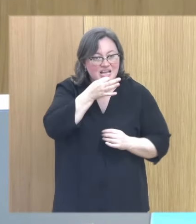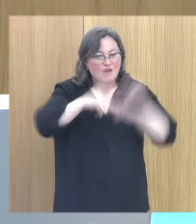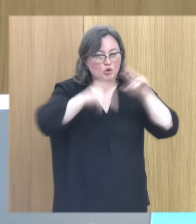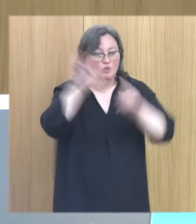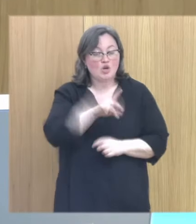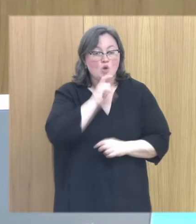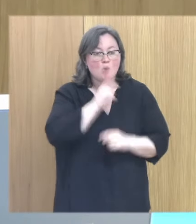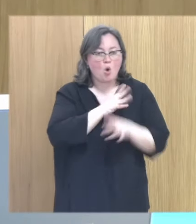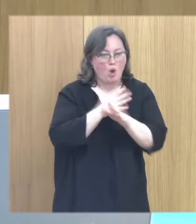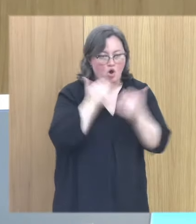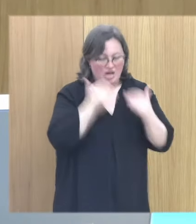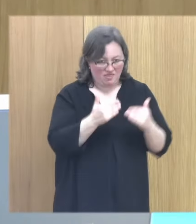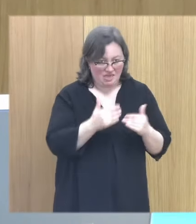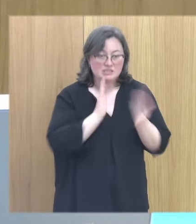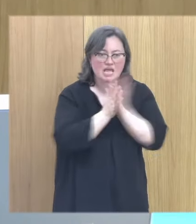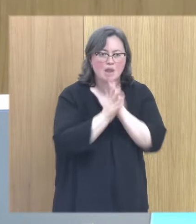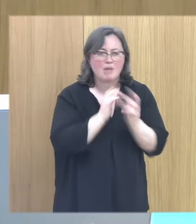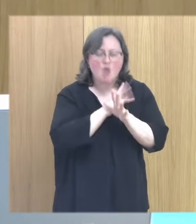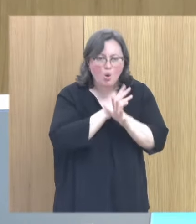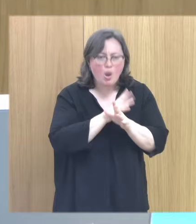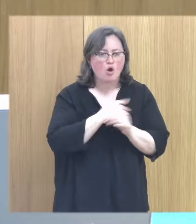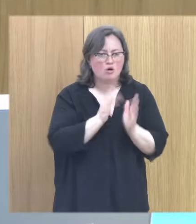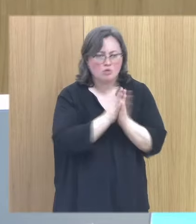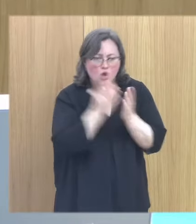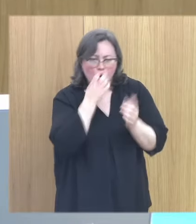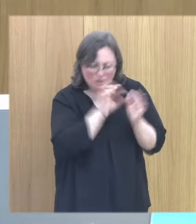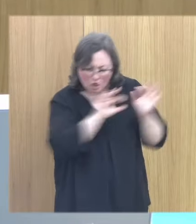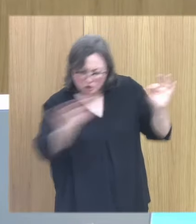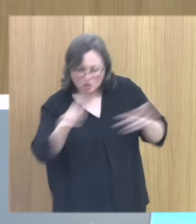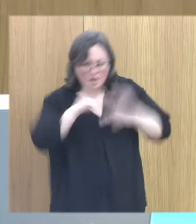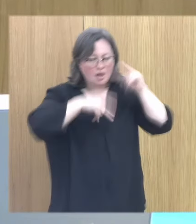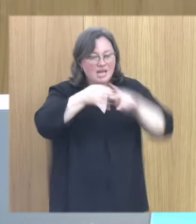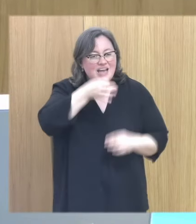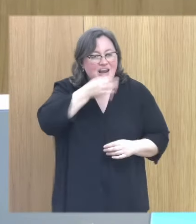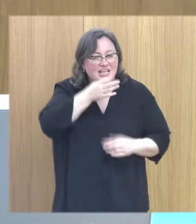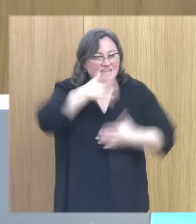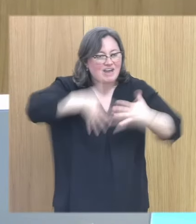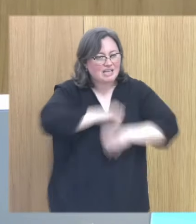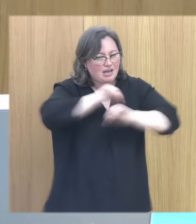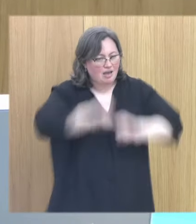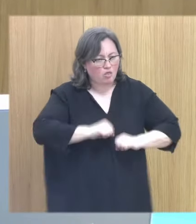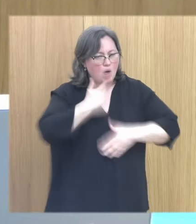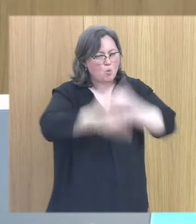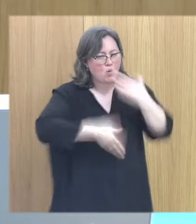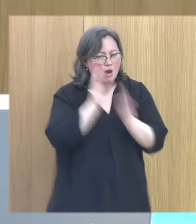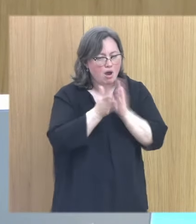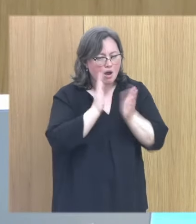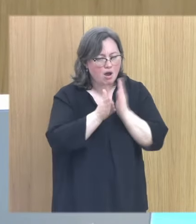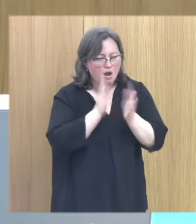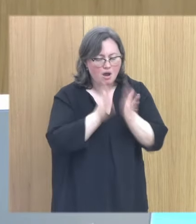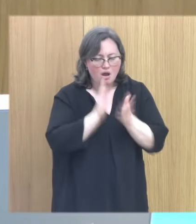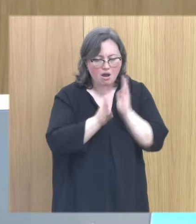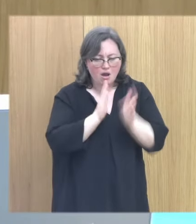del juego de la terapia del juego y de los cuentos vas construyendo la narrativa integradora y vas trabajando con MDR y con